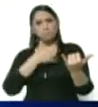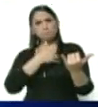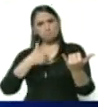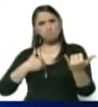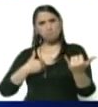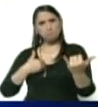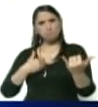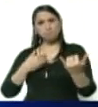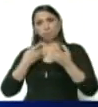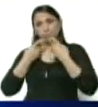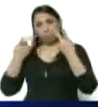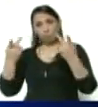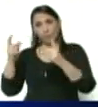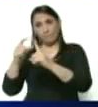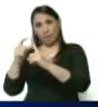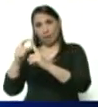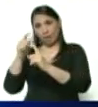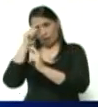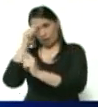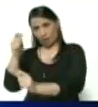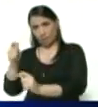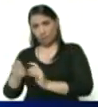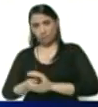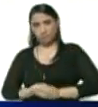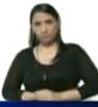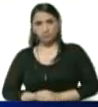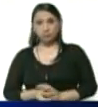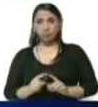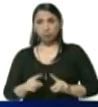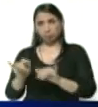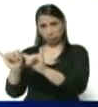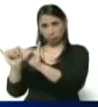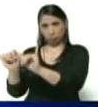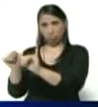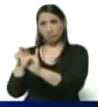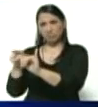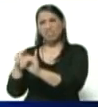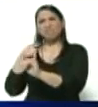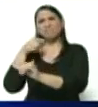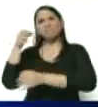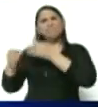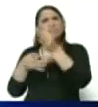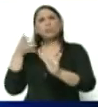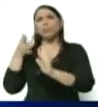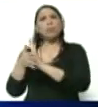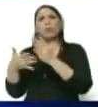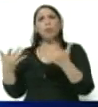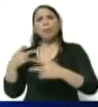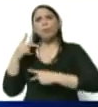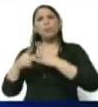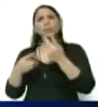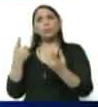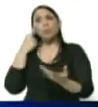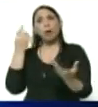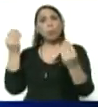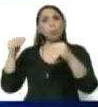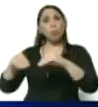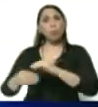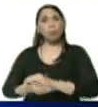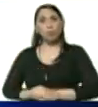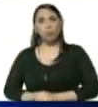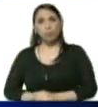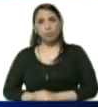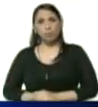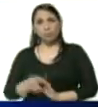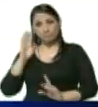dar la palabra al doctor Carlos Alvarado para que refiera todo lo que ha sido este proceso de cooperación se dio